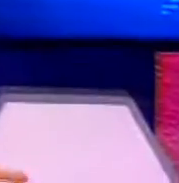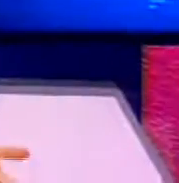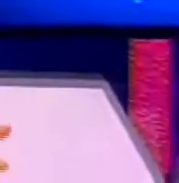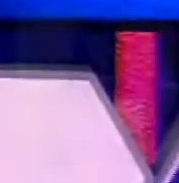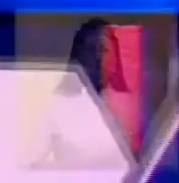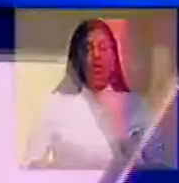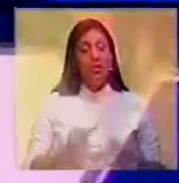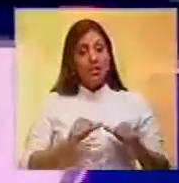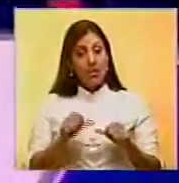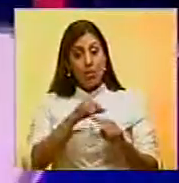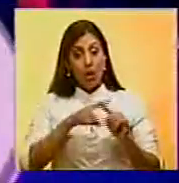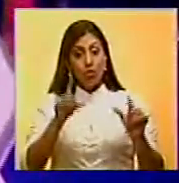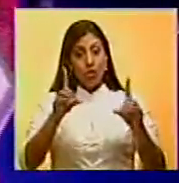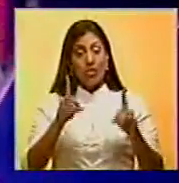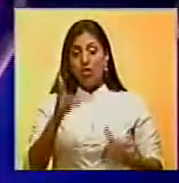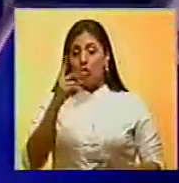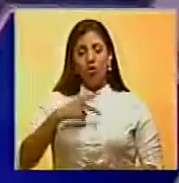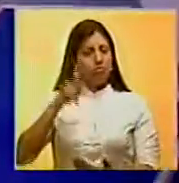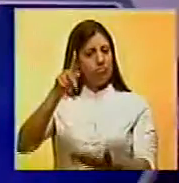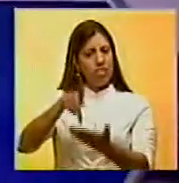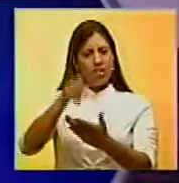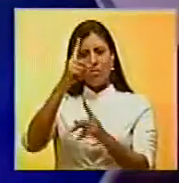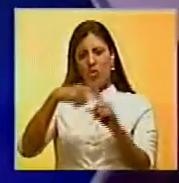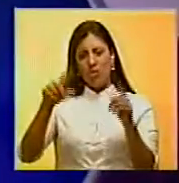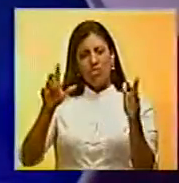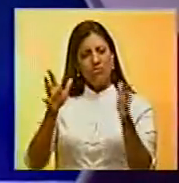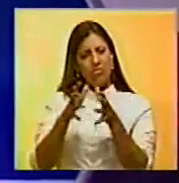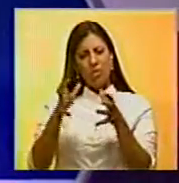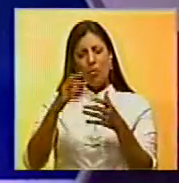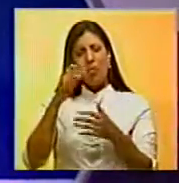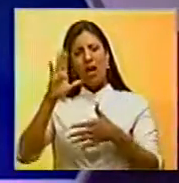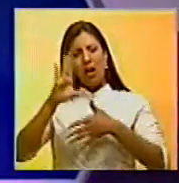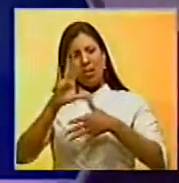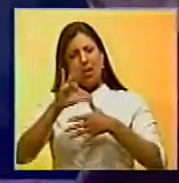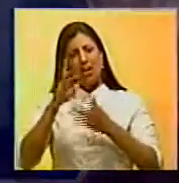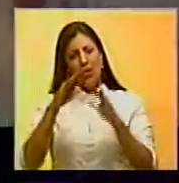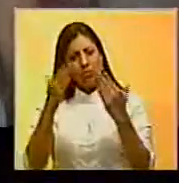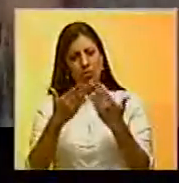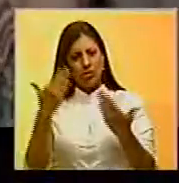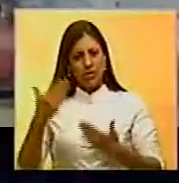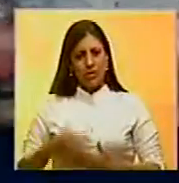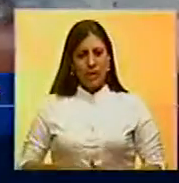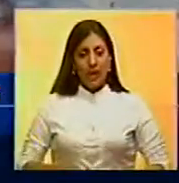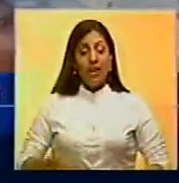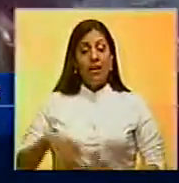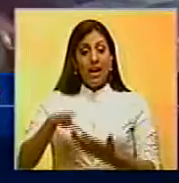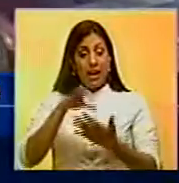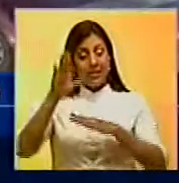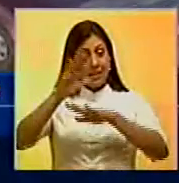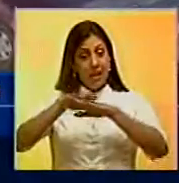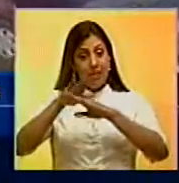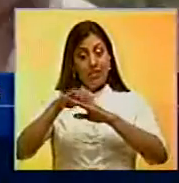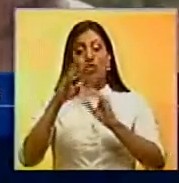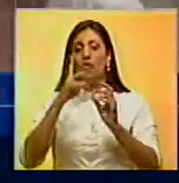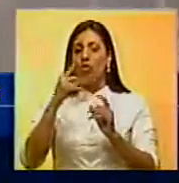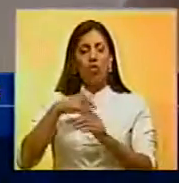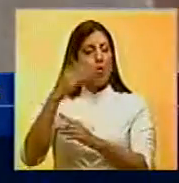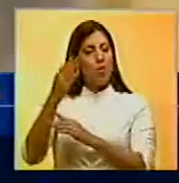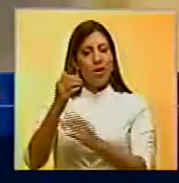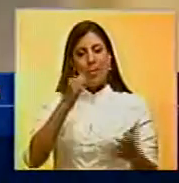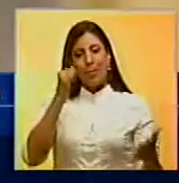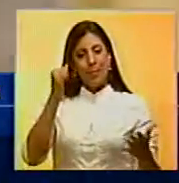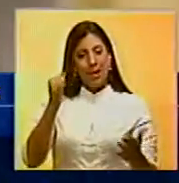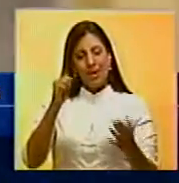Seguimos con Shakira y su decisión de no participar en los Latin Grammys y los American Music Awards. La cantante anunció que no podrá asistir a las